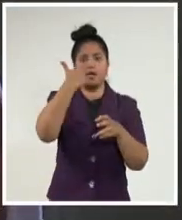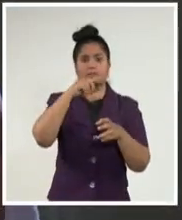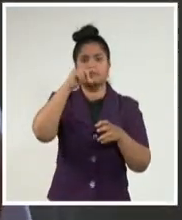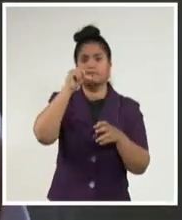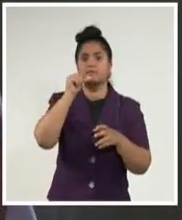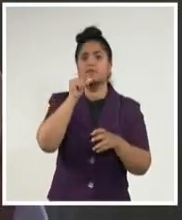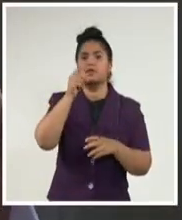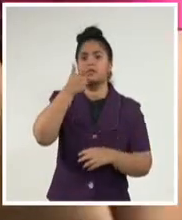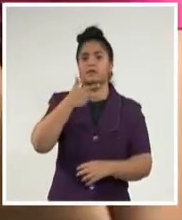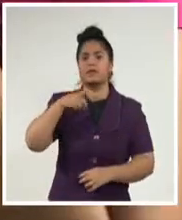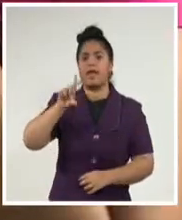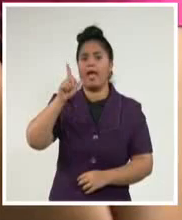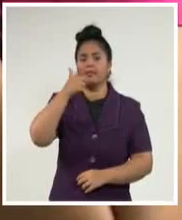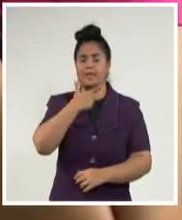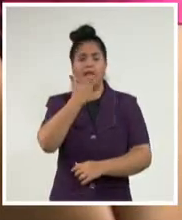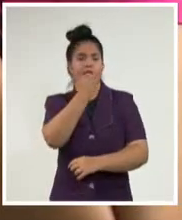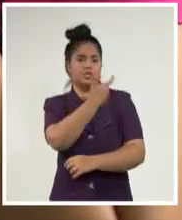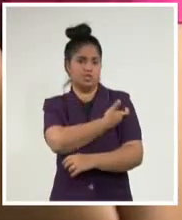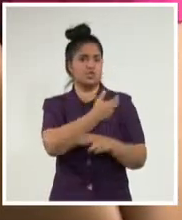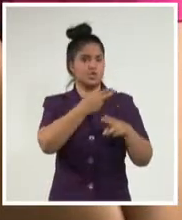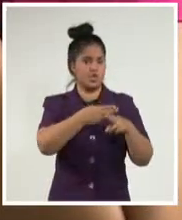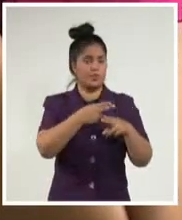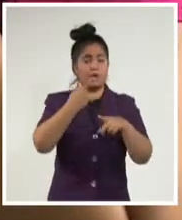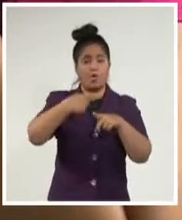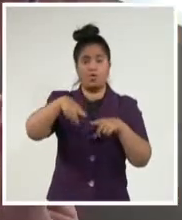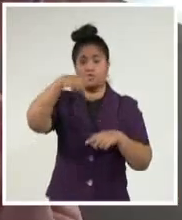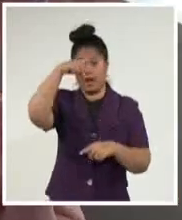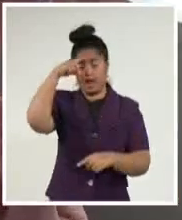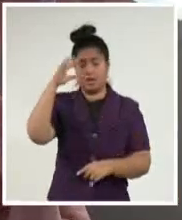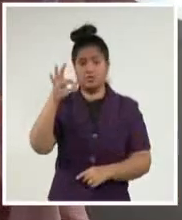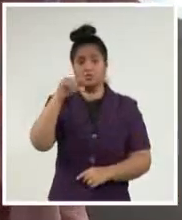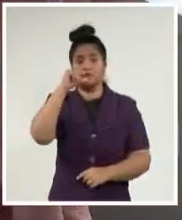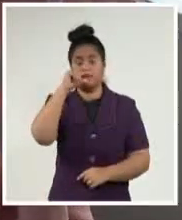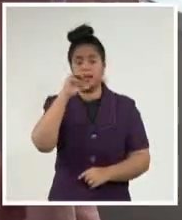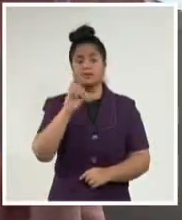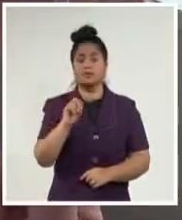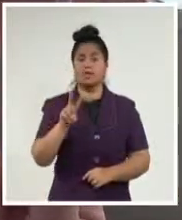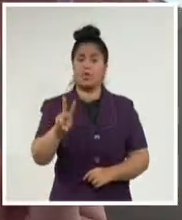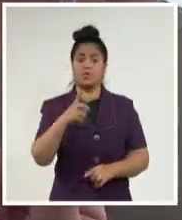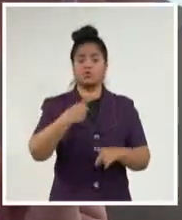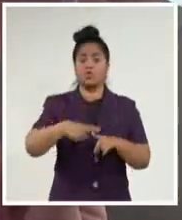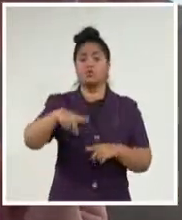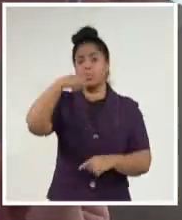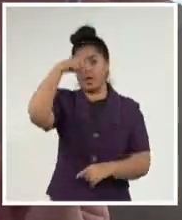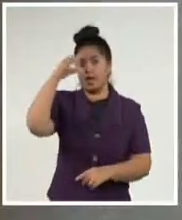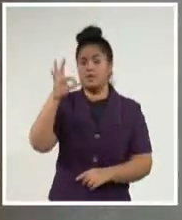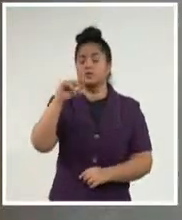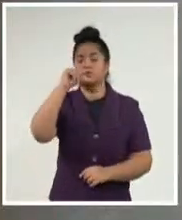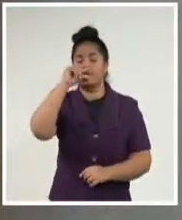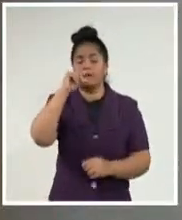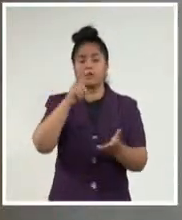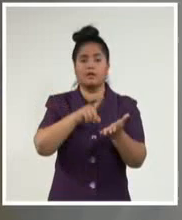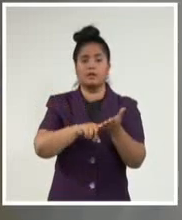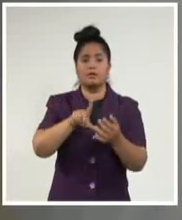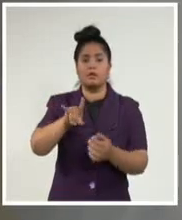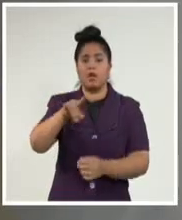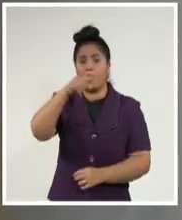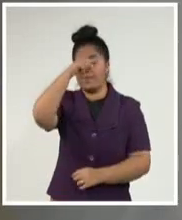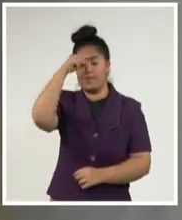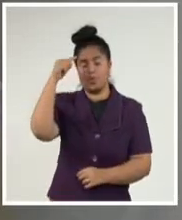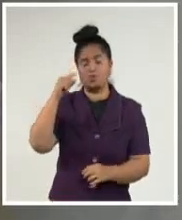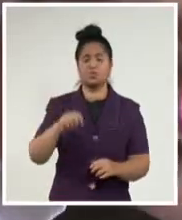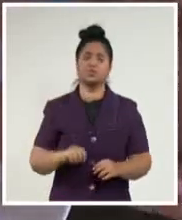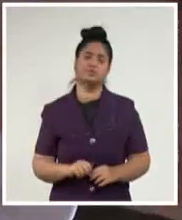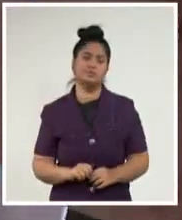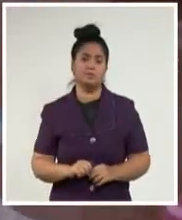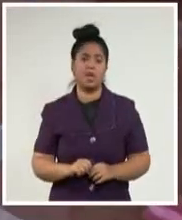y Biotecnología, además de Soberana 02 y Soberana Plus. Igualmente poseen dosis de refuerzo alrededor de 5 millones de personas,